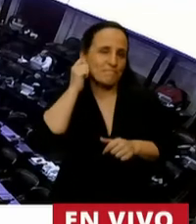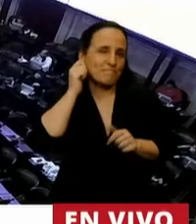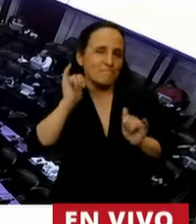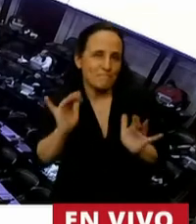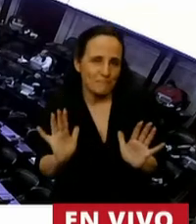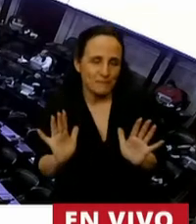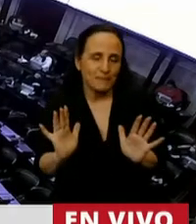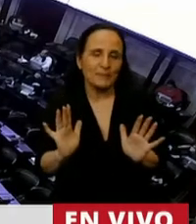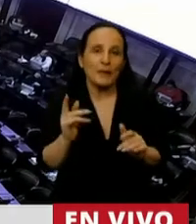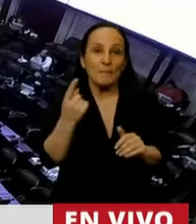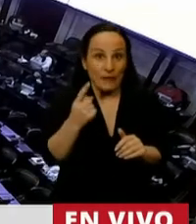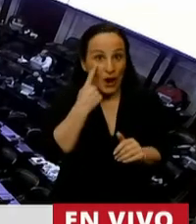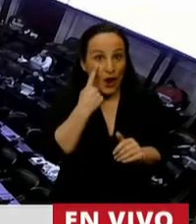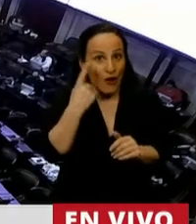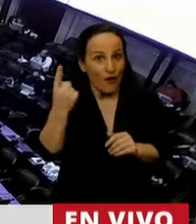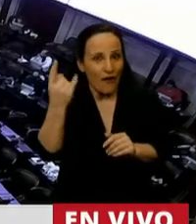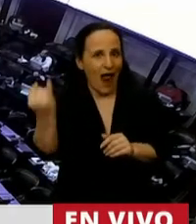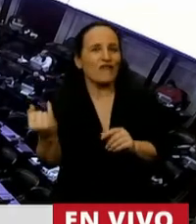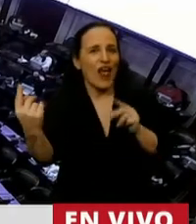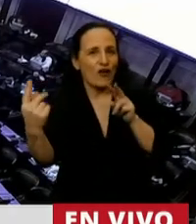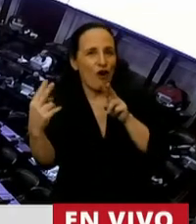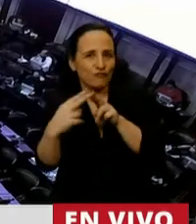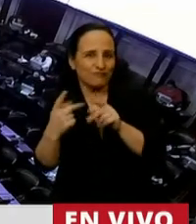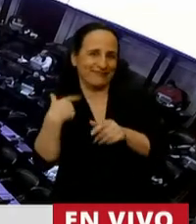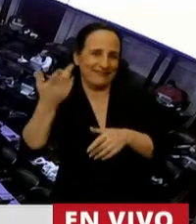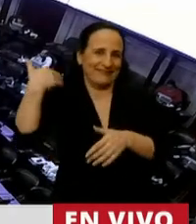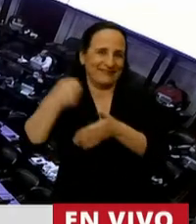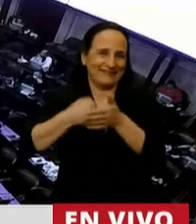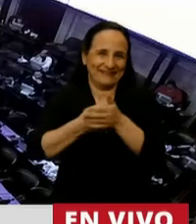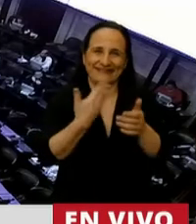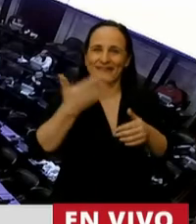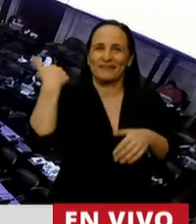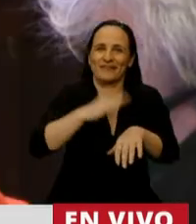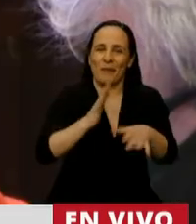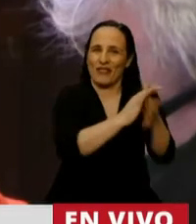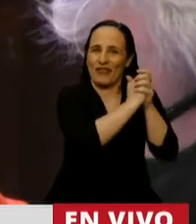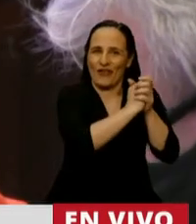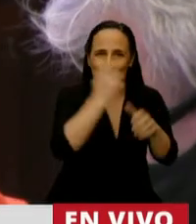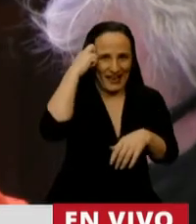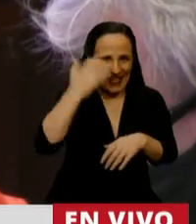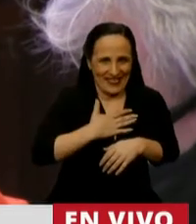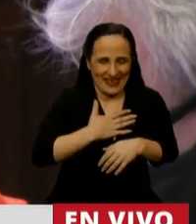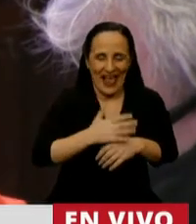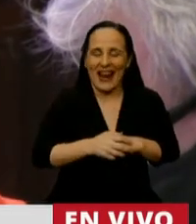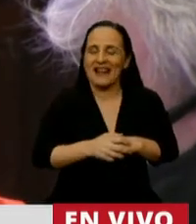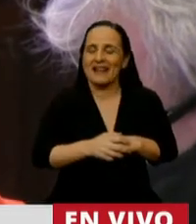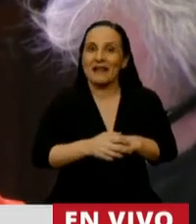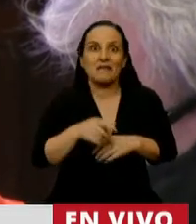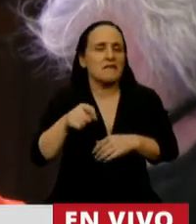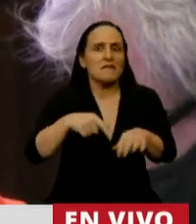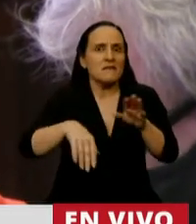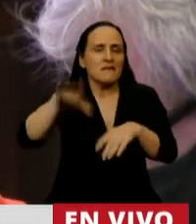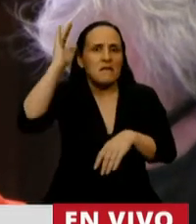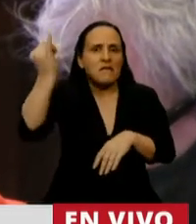él, pero lo conocí también al flaco en mi militancia, Radicalismo, y fue por sobre todas las